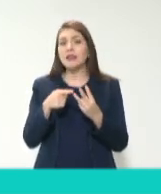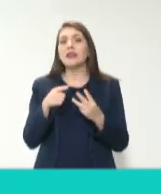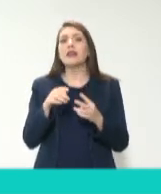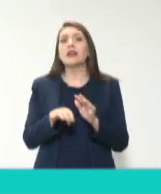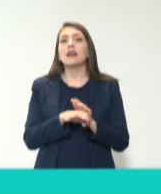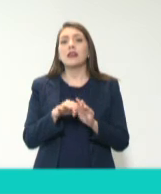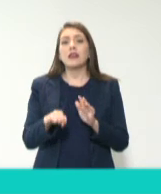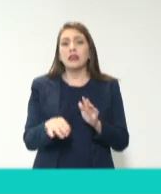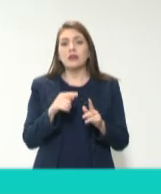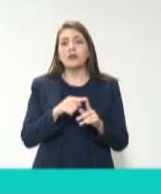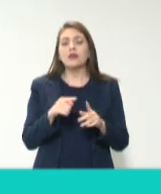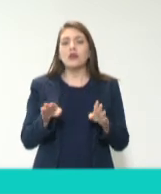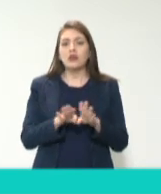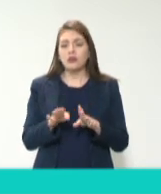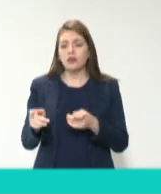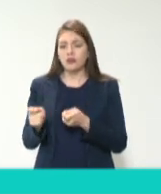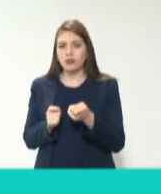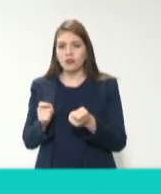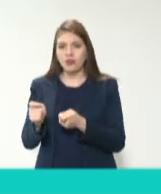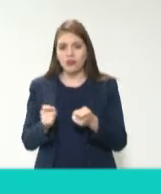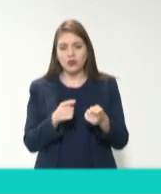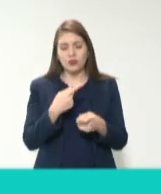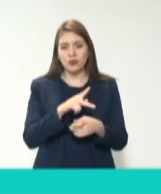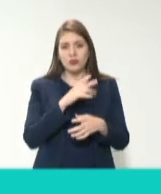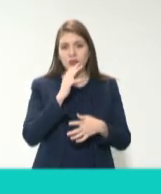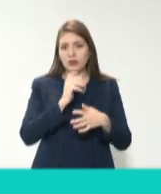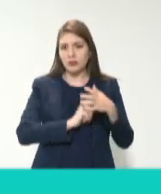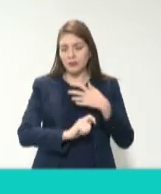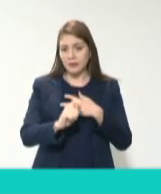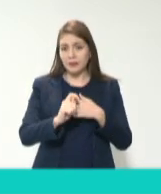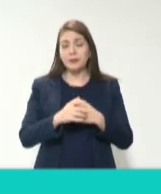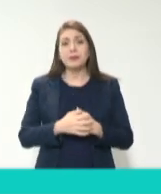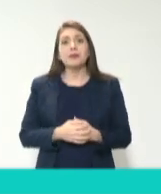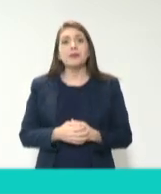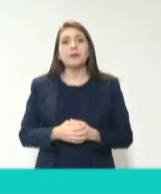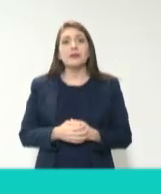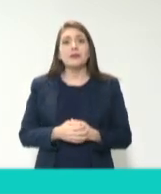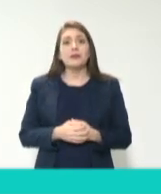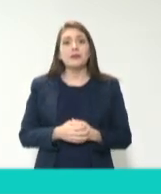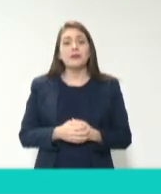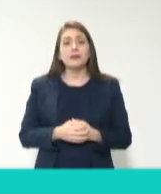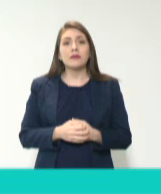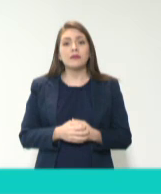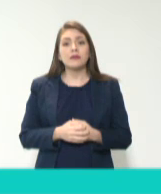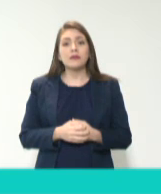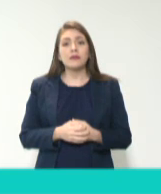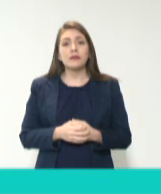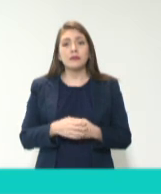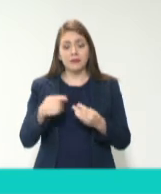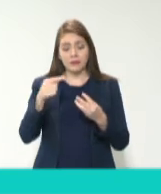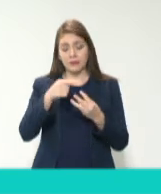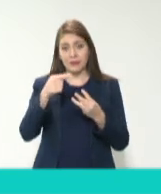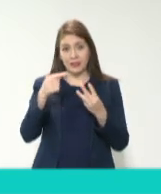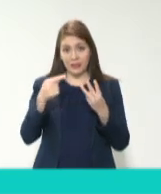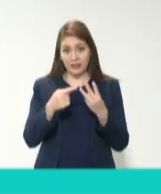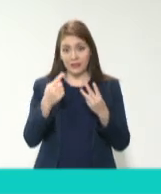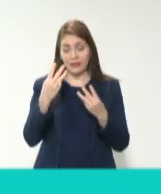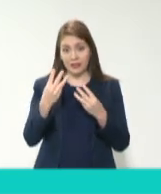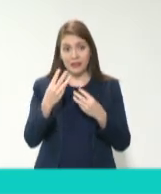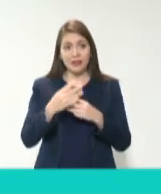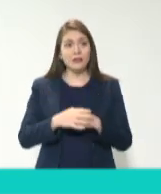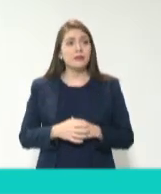hay un control de la corrupción en donde decimos, estos tres ejes, sí, sí, sí, estos tres ejes, la que sigue,